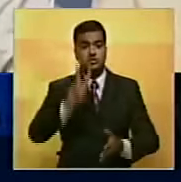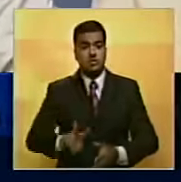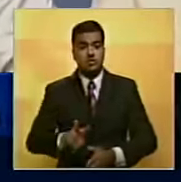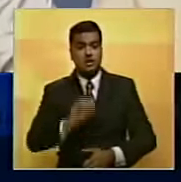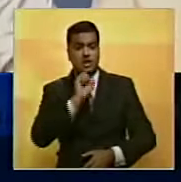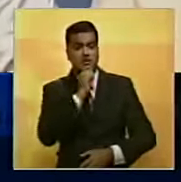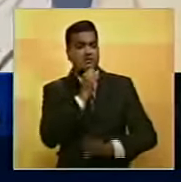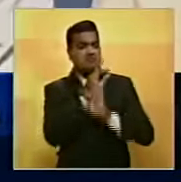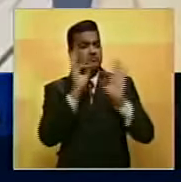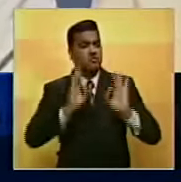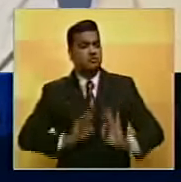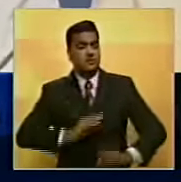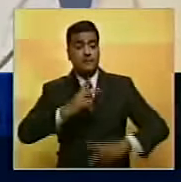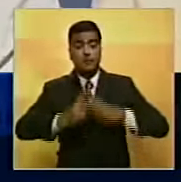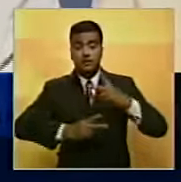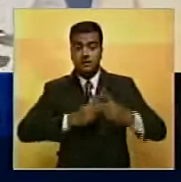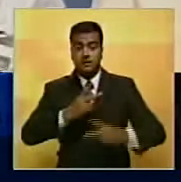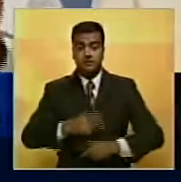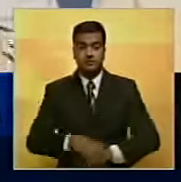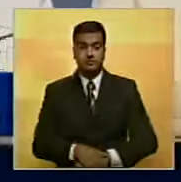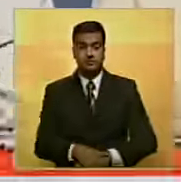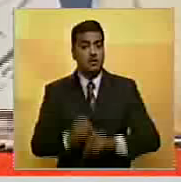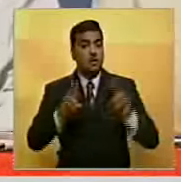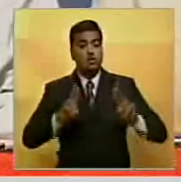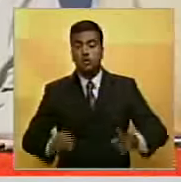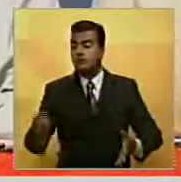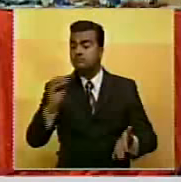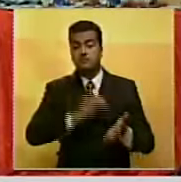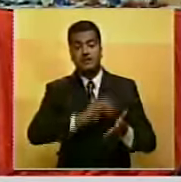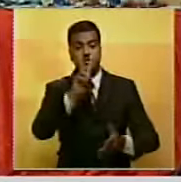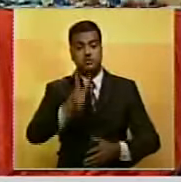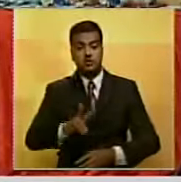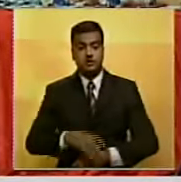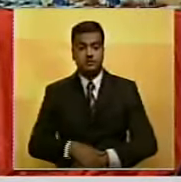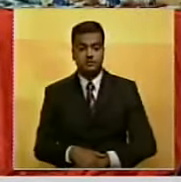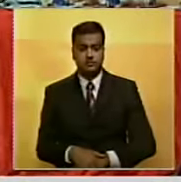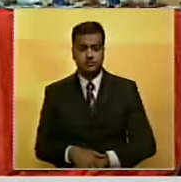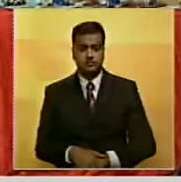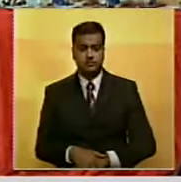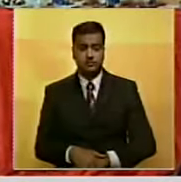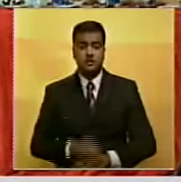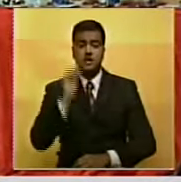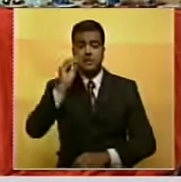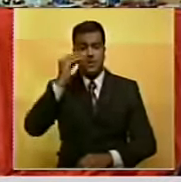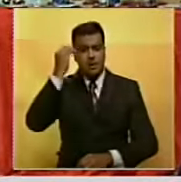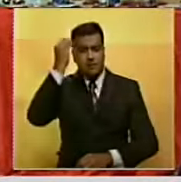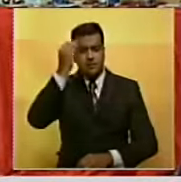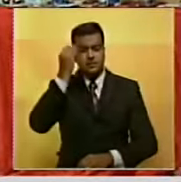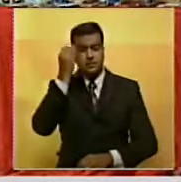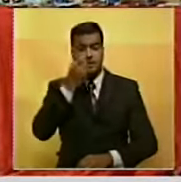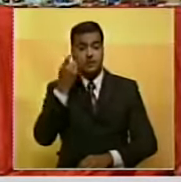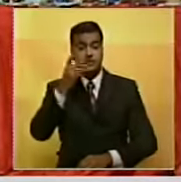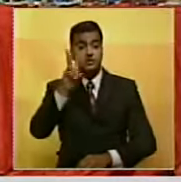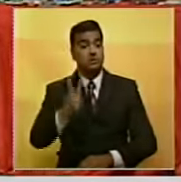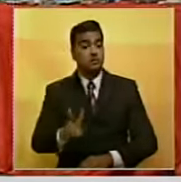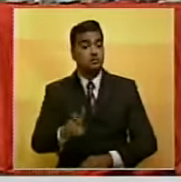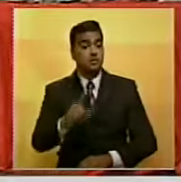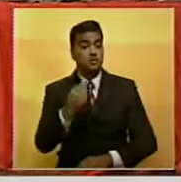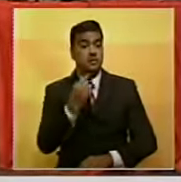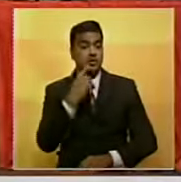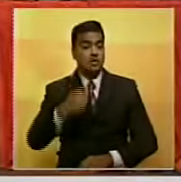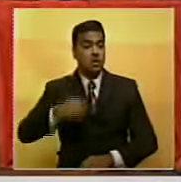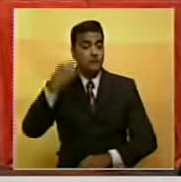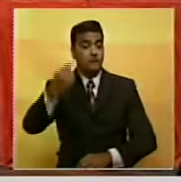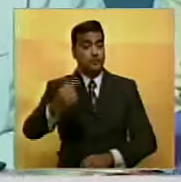vieja forma de hacer la política más nunca regresa a Venezuela. Rodríguez llamó a la reflexión del pueblo venezolano y afirmó que en los